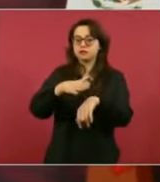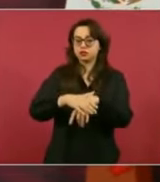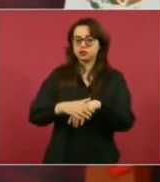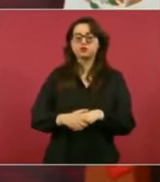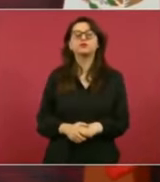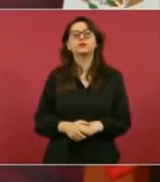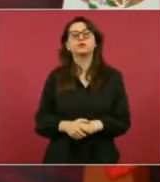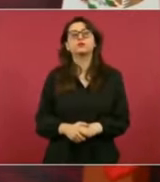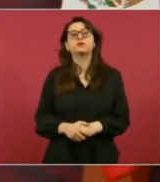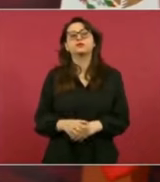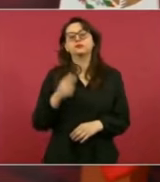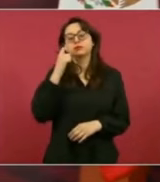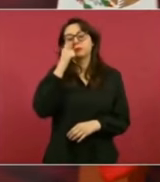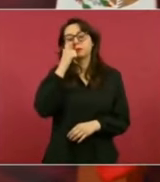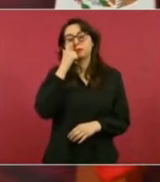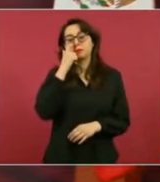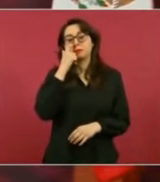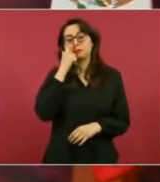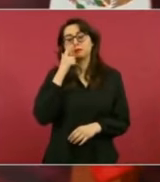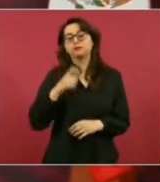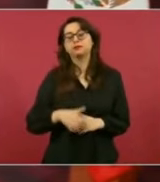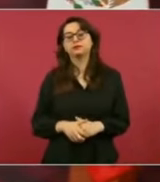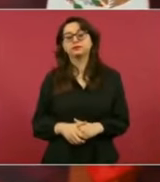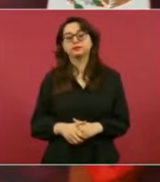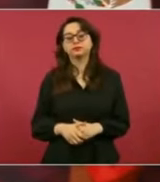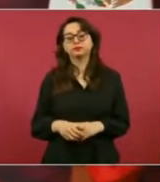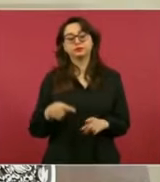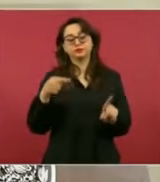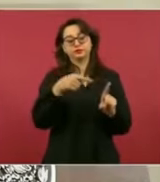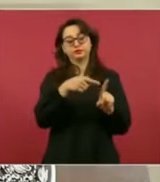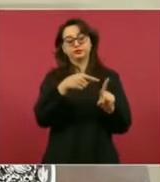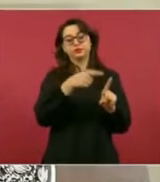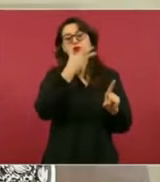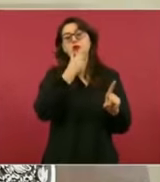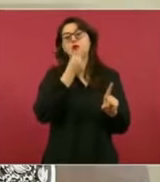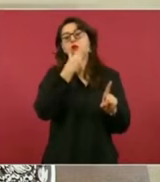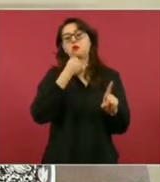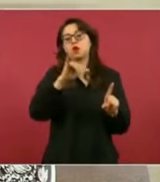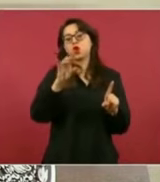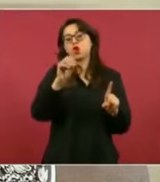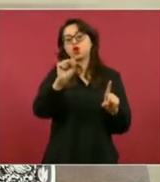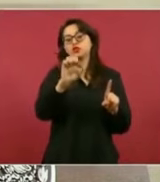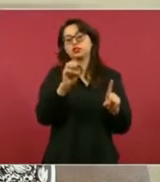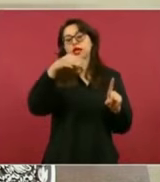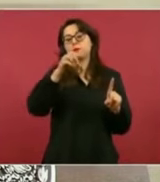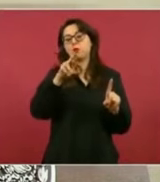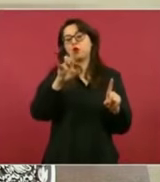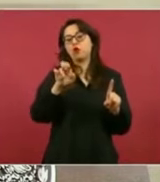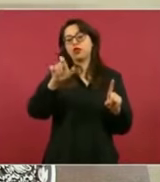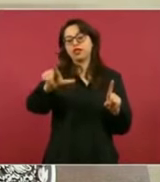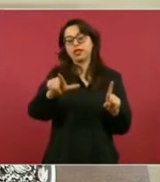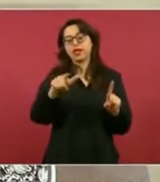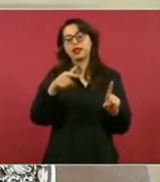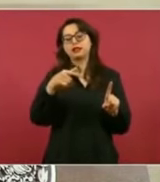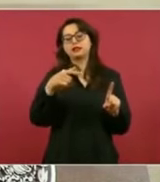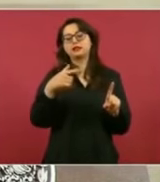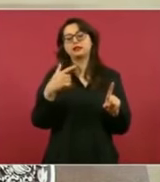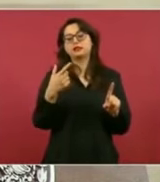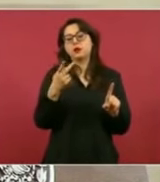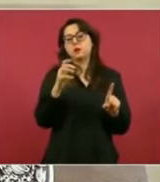de José Noriel Portillo Gil,